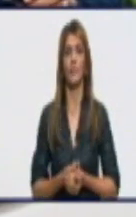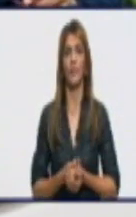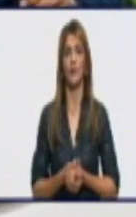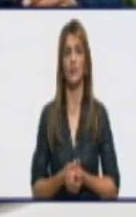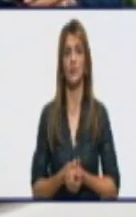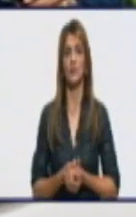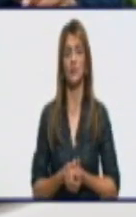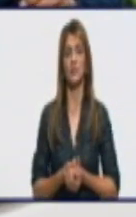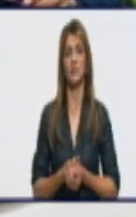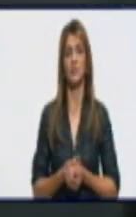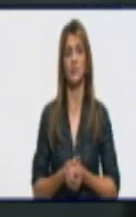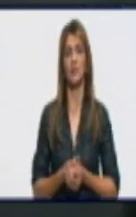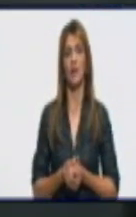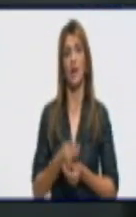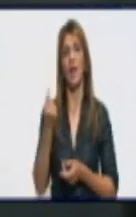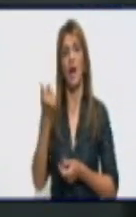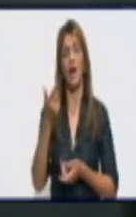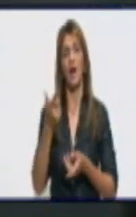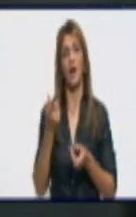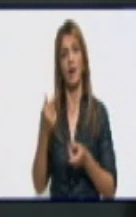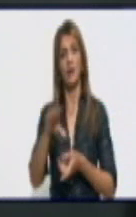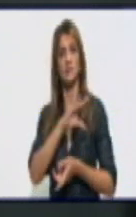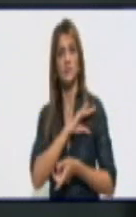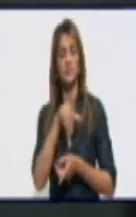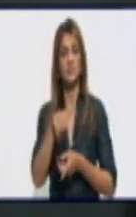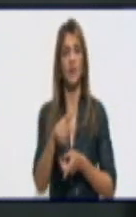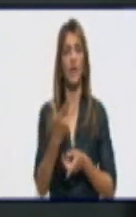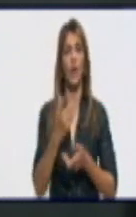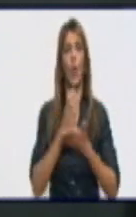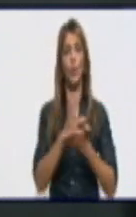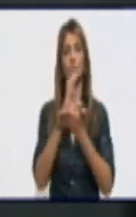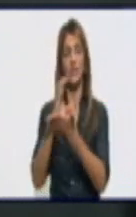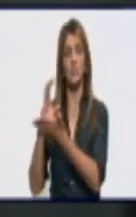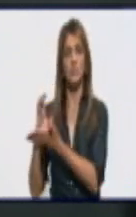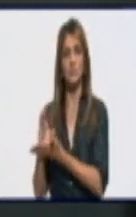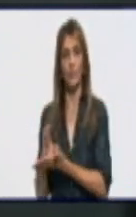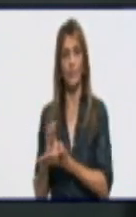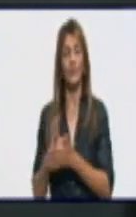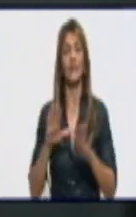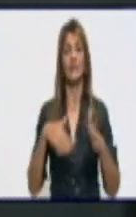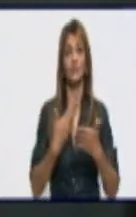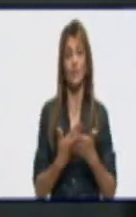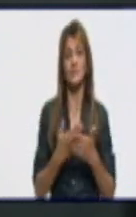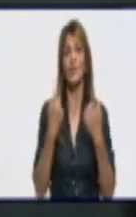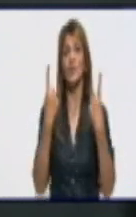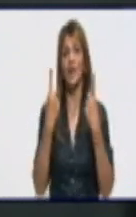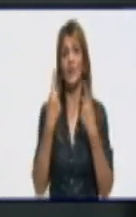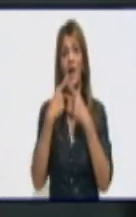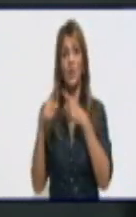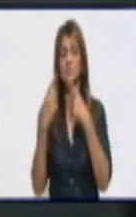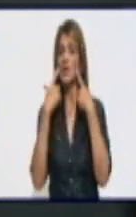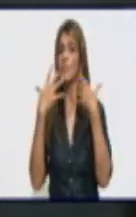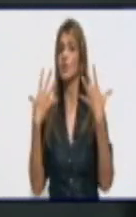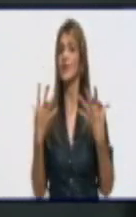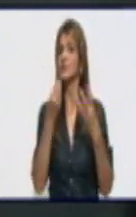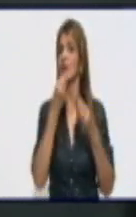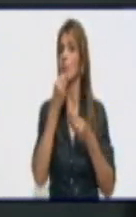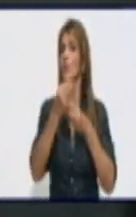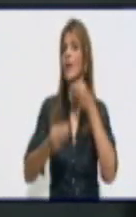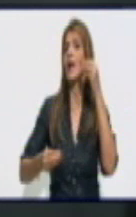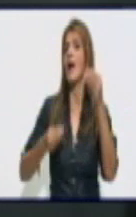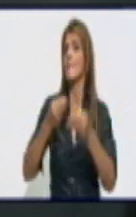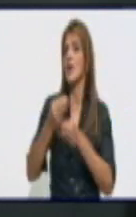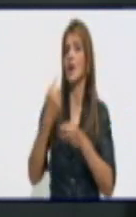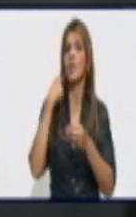Una de las cosas importantes es que precisamente para que puedan mejorar su pensión, pueden cambiarla durante